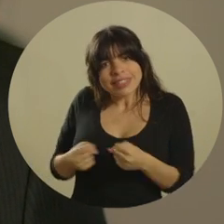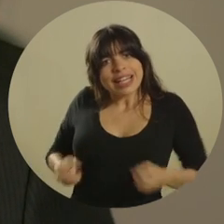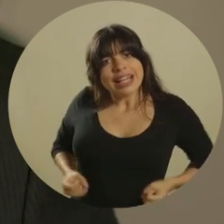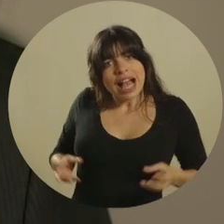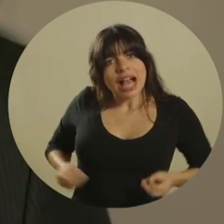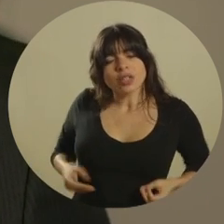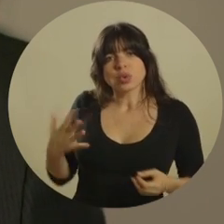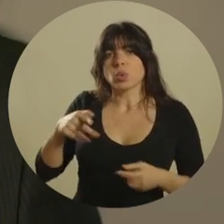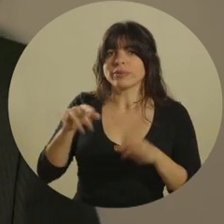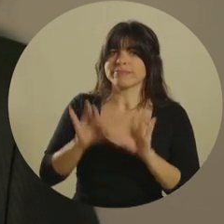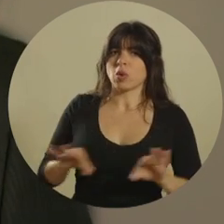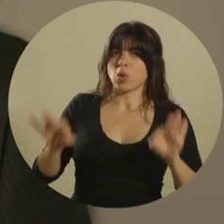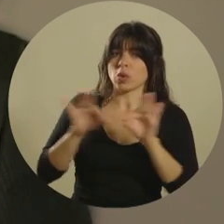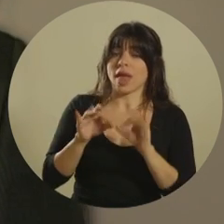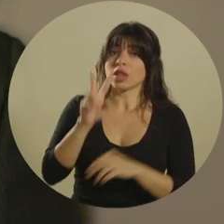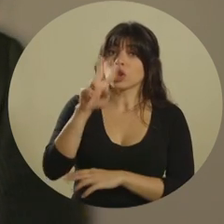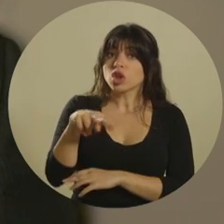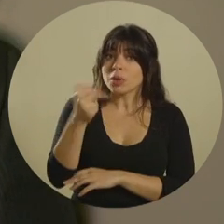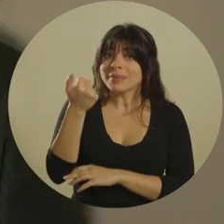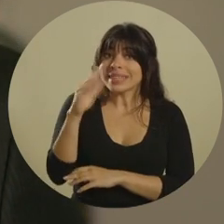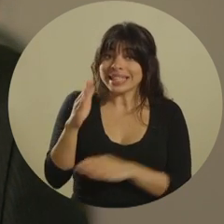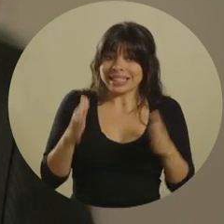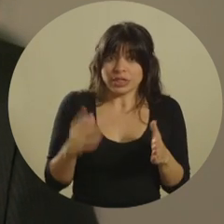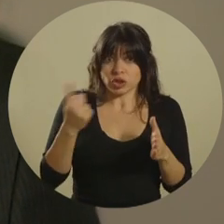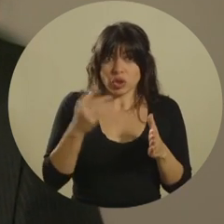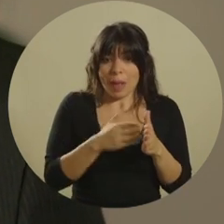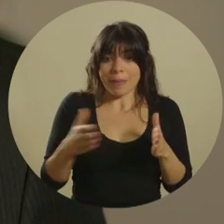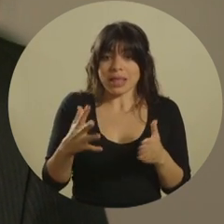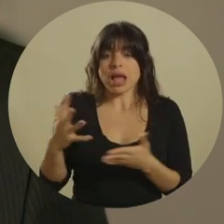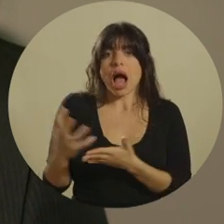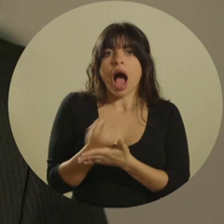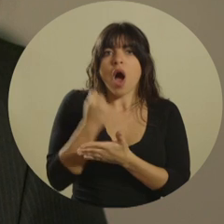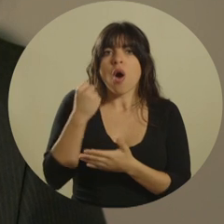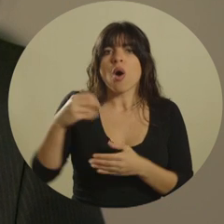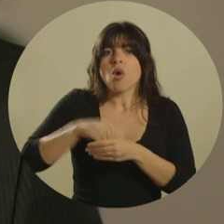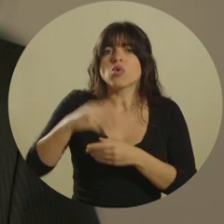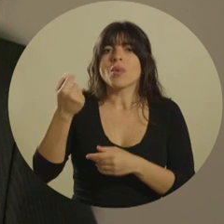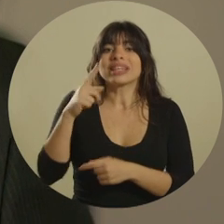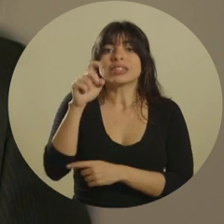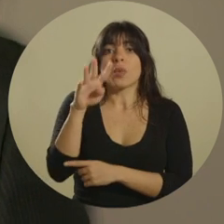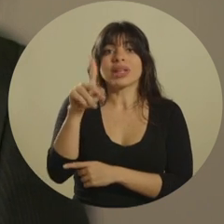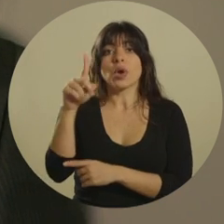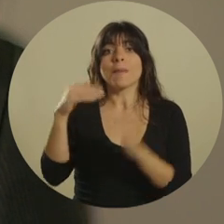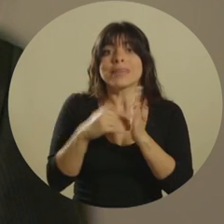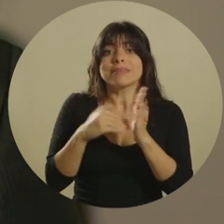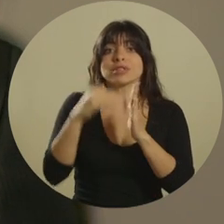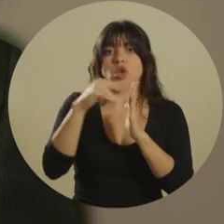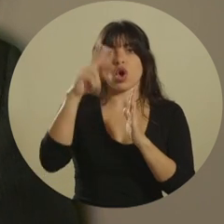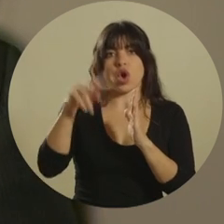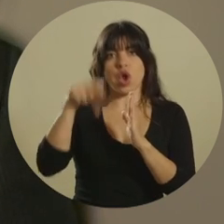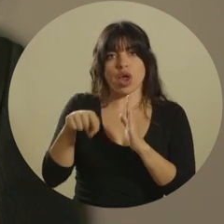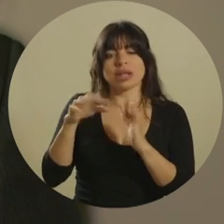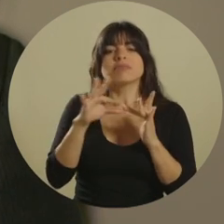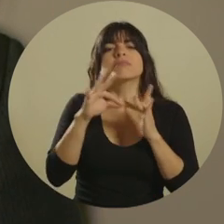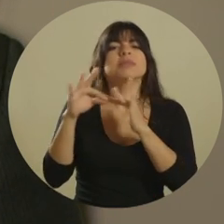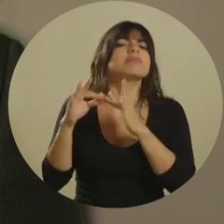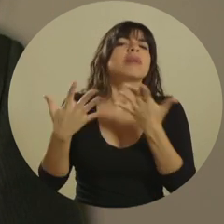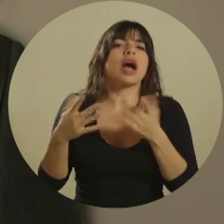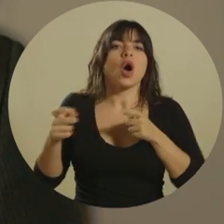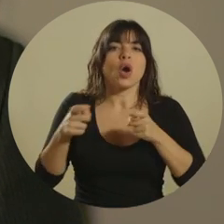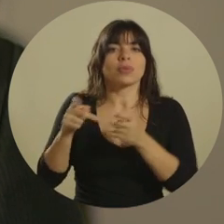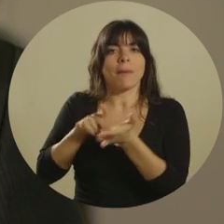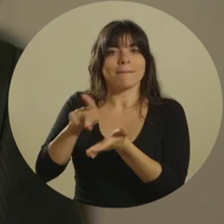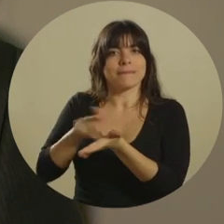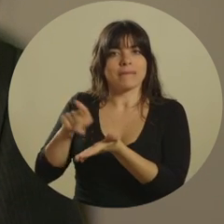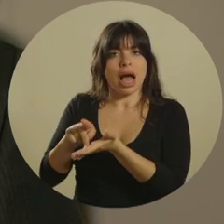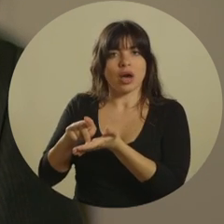gasto han sido importantes. Solo en el 2015 logramos ahorros en más de 141 mil millones de colones, principalmente